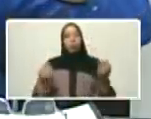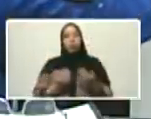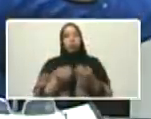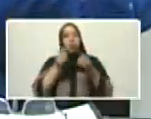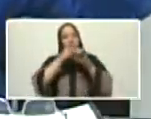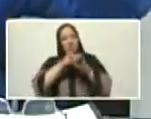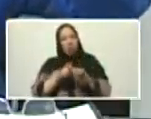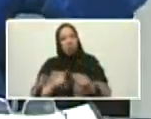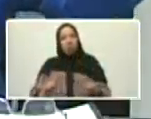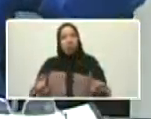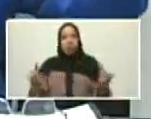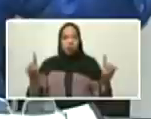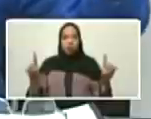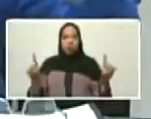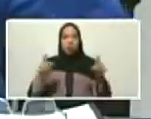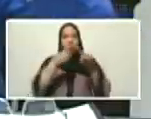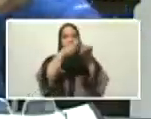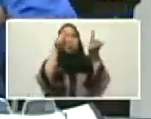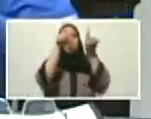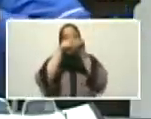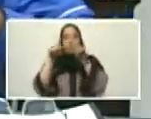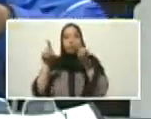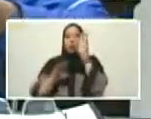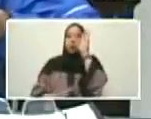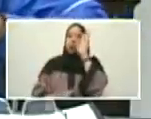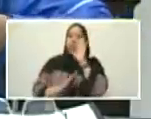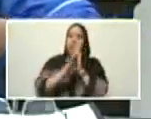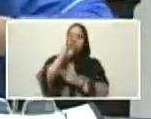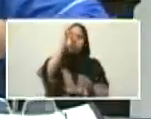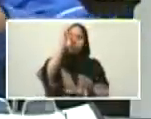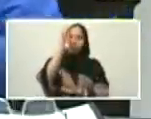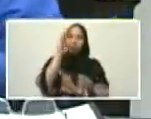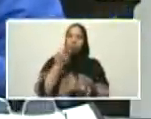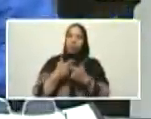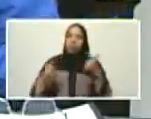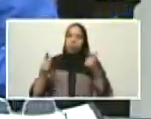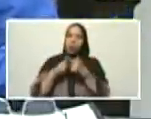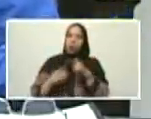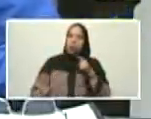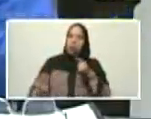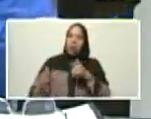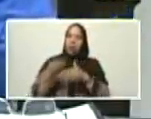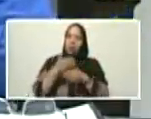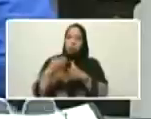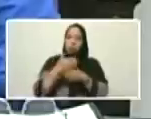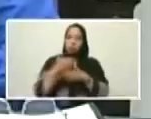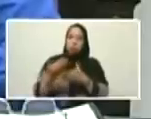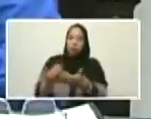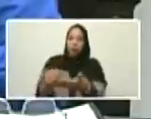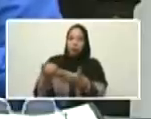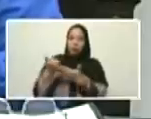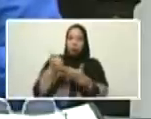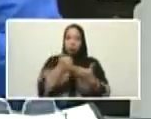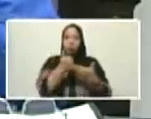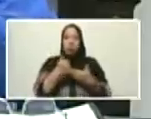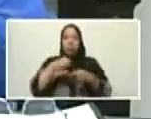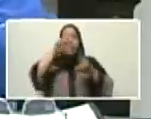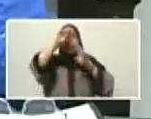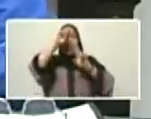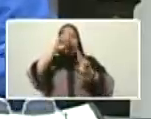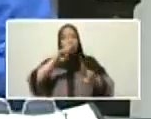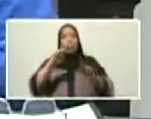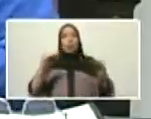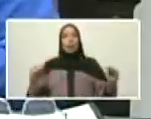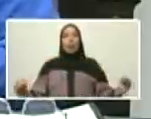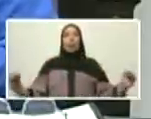un mundo de múltiples polos de desarrollo, un mundo de cooperación, un mundo de respeto y de igualdad entre